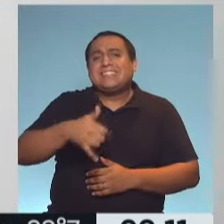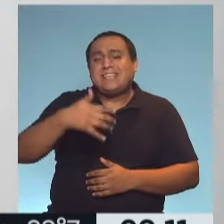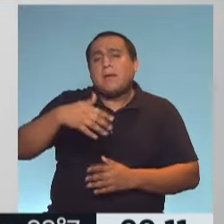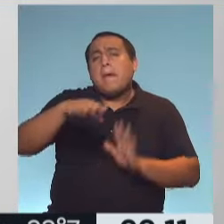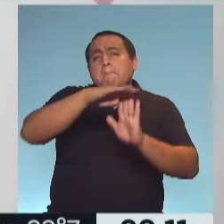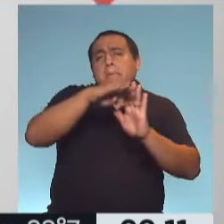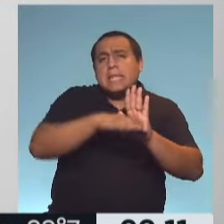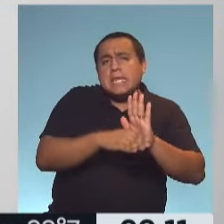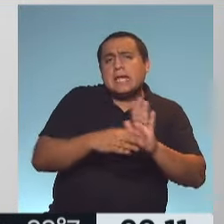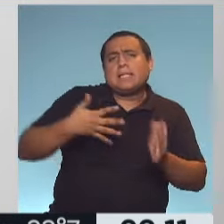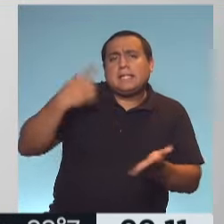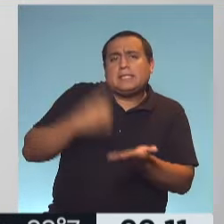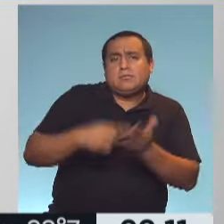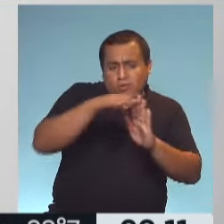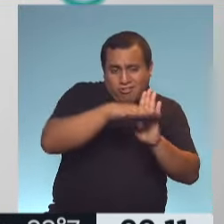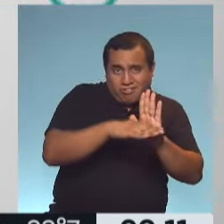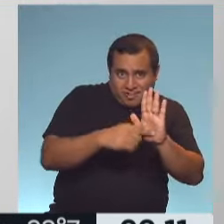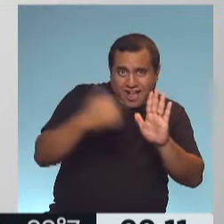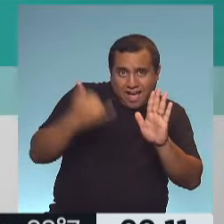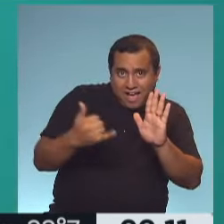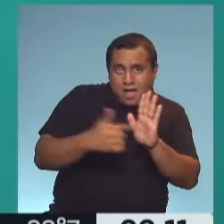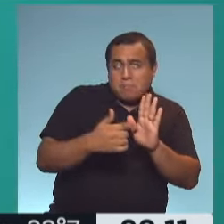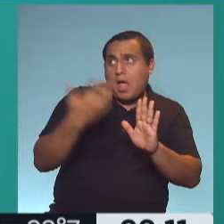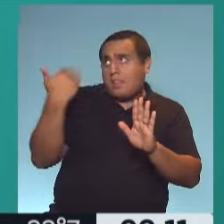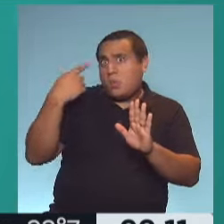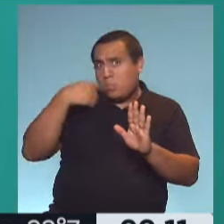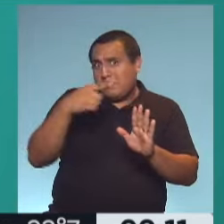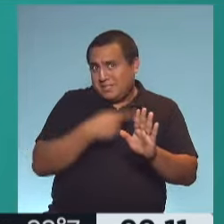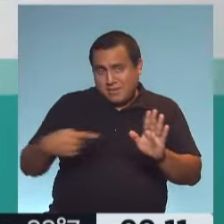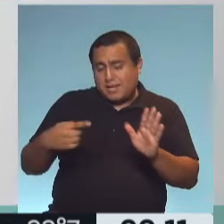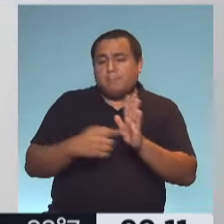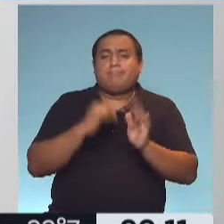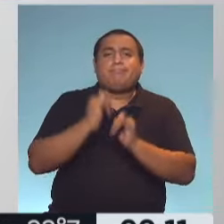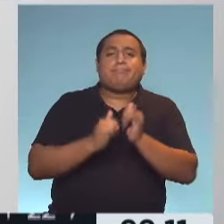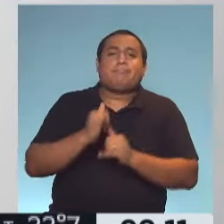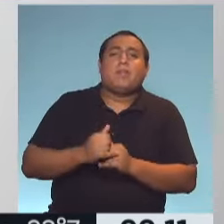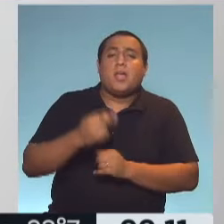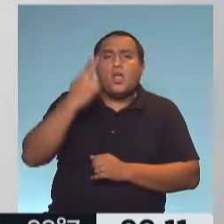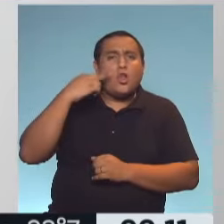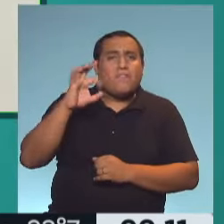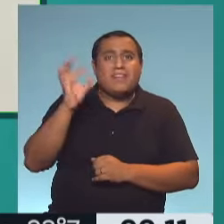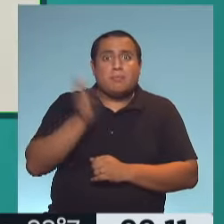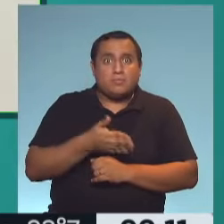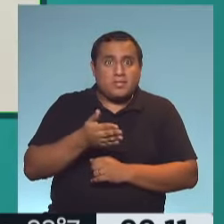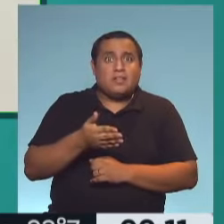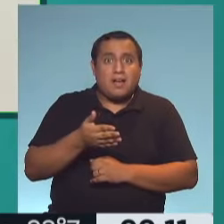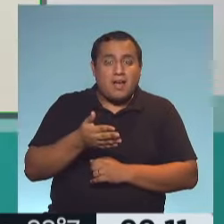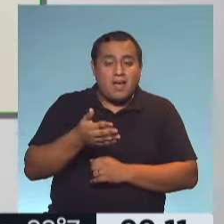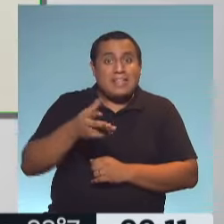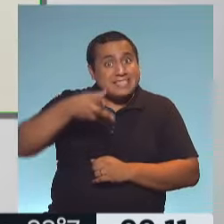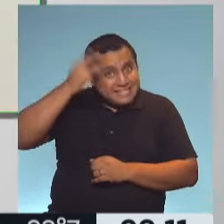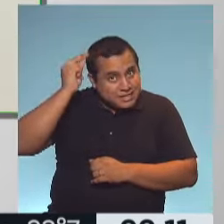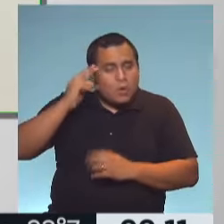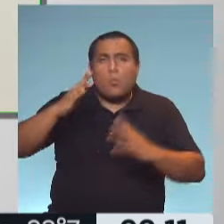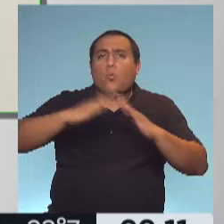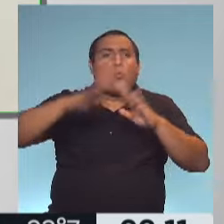medidas que se impusieron durante la última semana, estamos hablando ya prácticamente del 90% del país estaba en